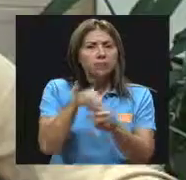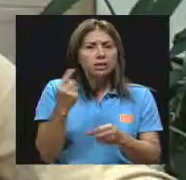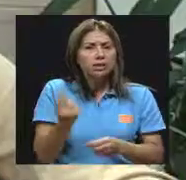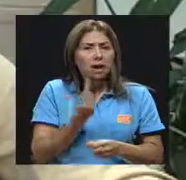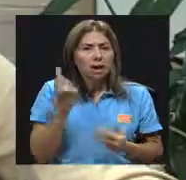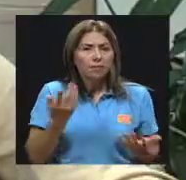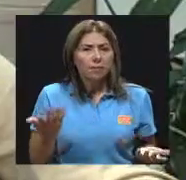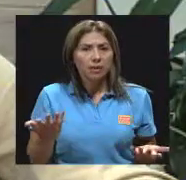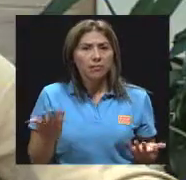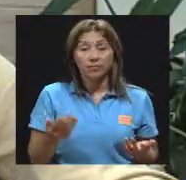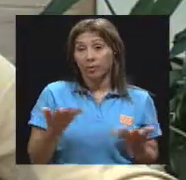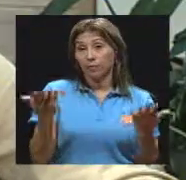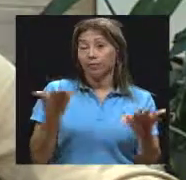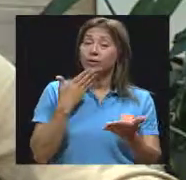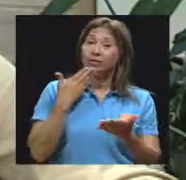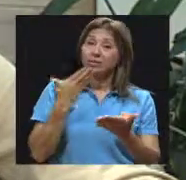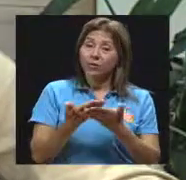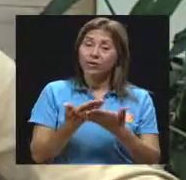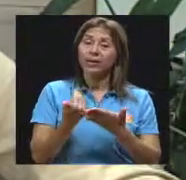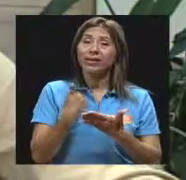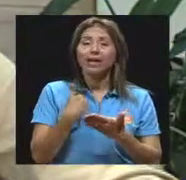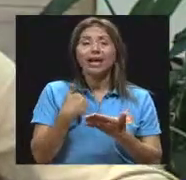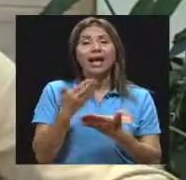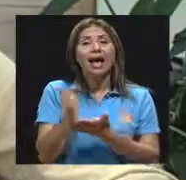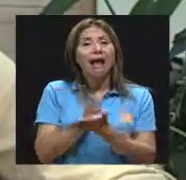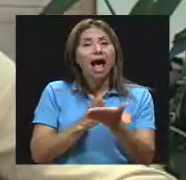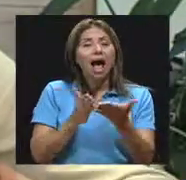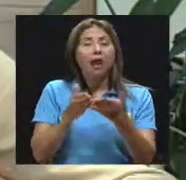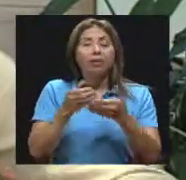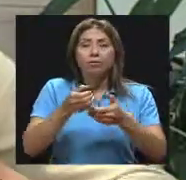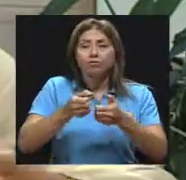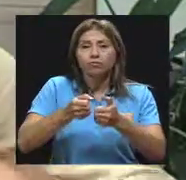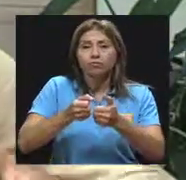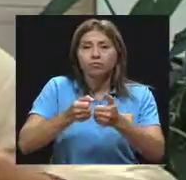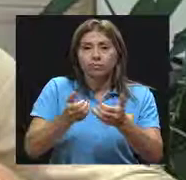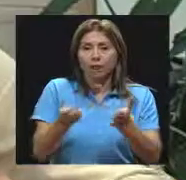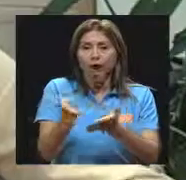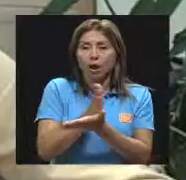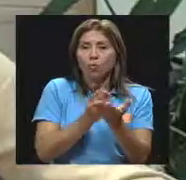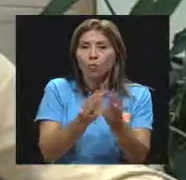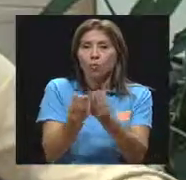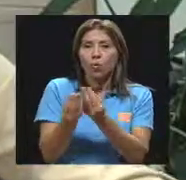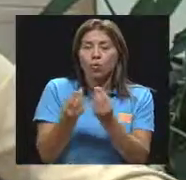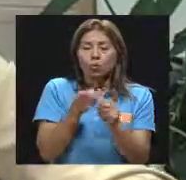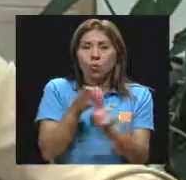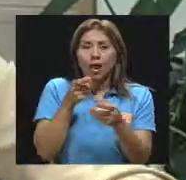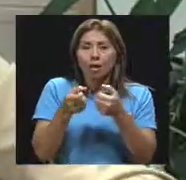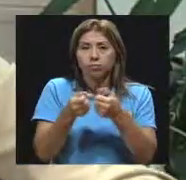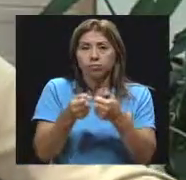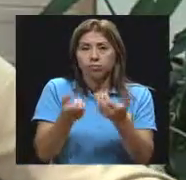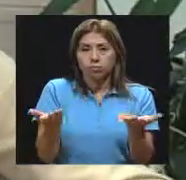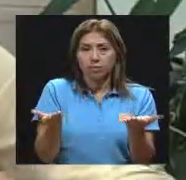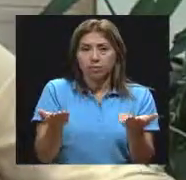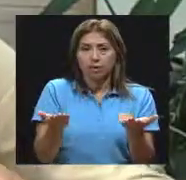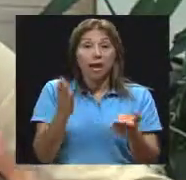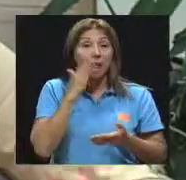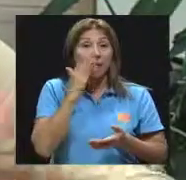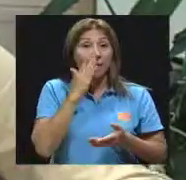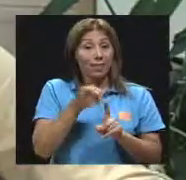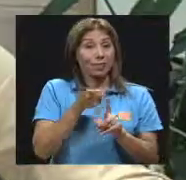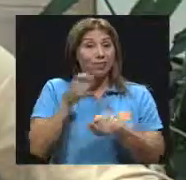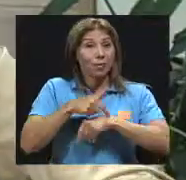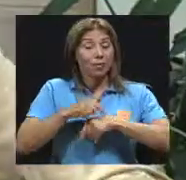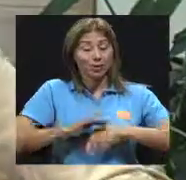En términos generales, es bueno que hayan productos lácteos. La mamá, inclusive, desde que está embarazada lo tiene presente. Ah, estoy